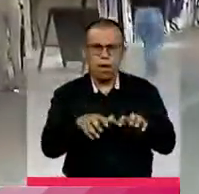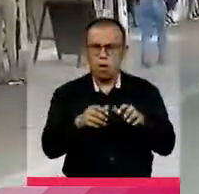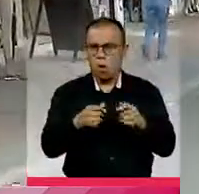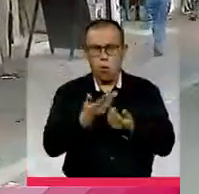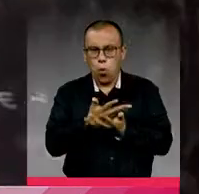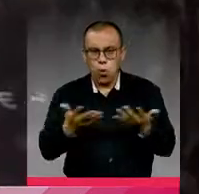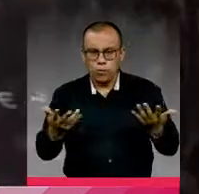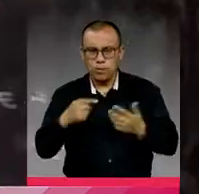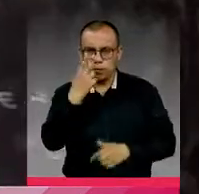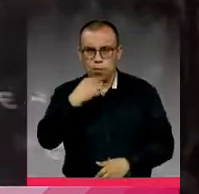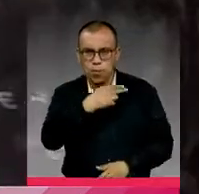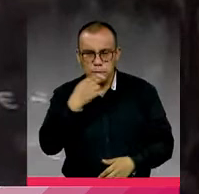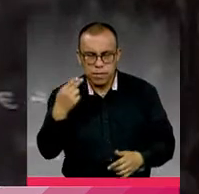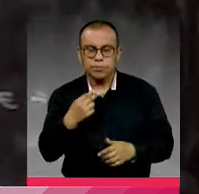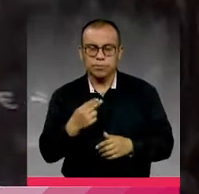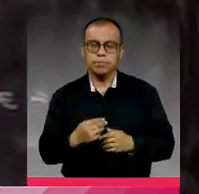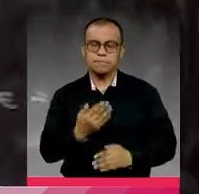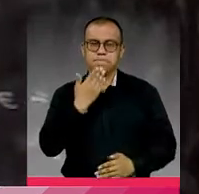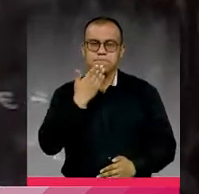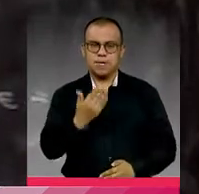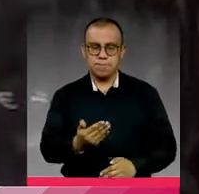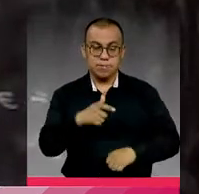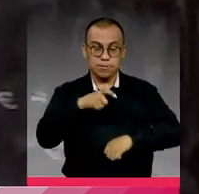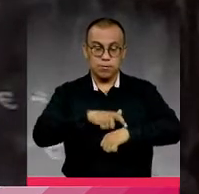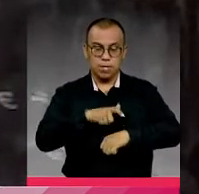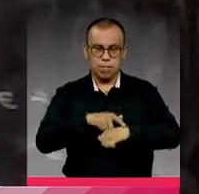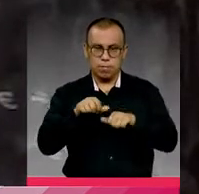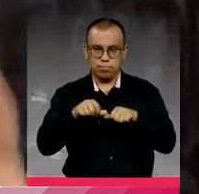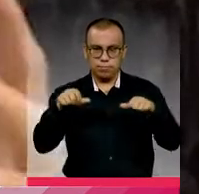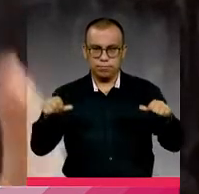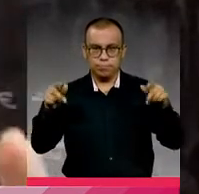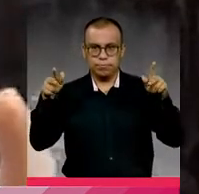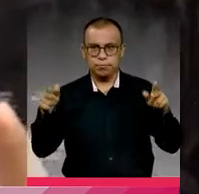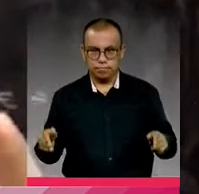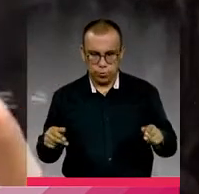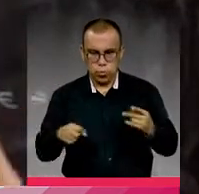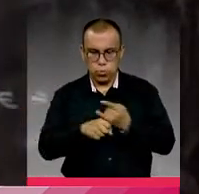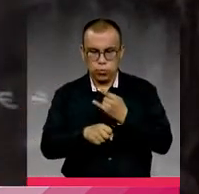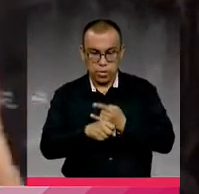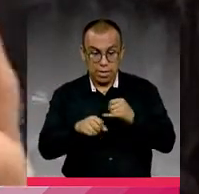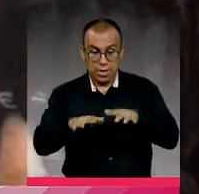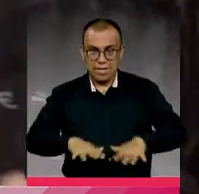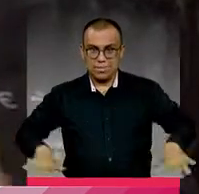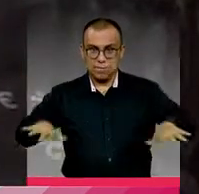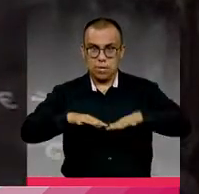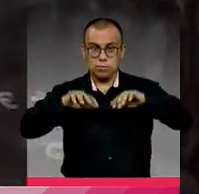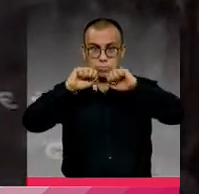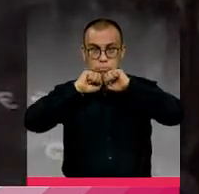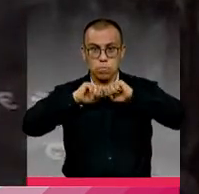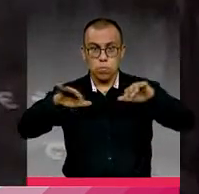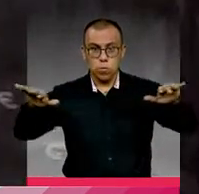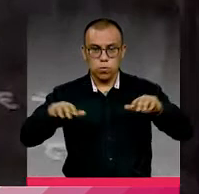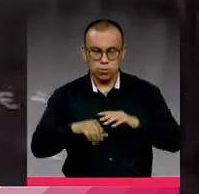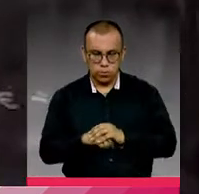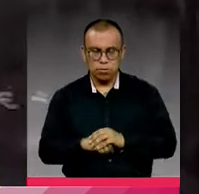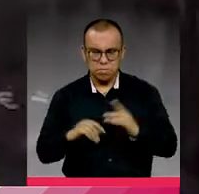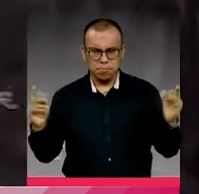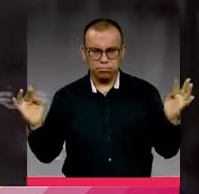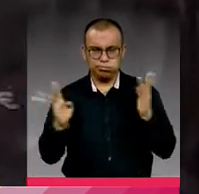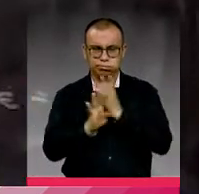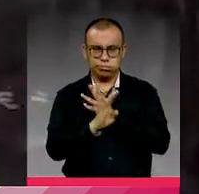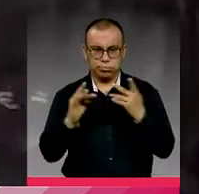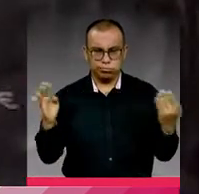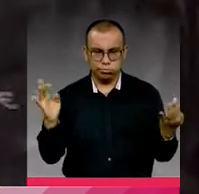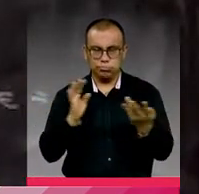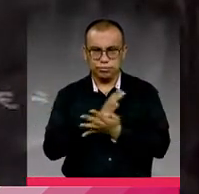comerciales. A través de la autorización temporal de unos tramos de la malla vial en las zonas de alto flujo peatonal,